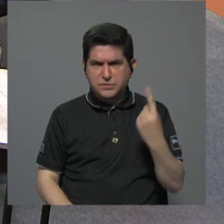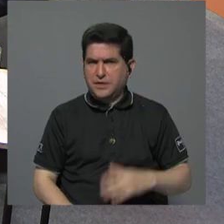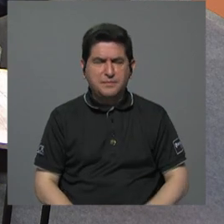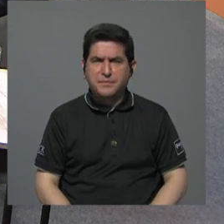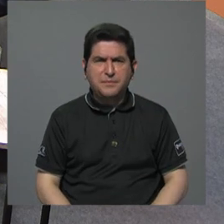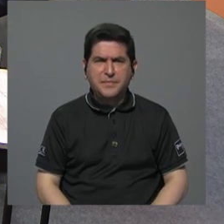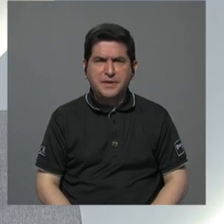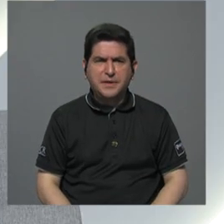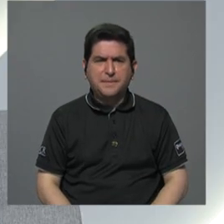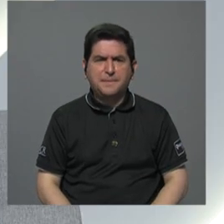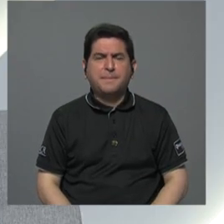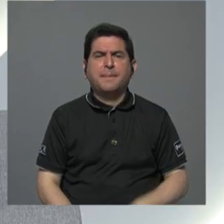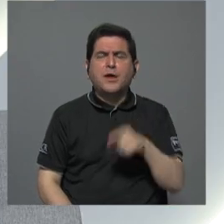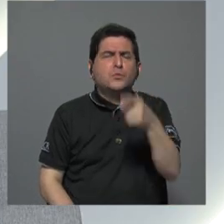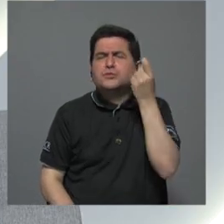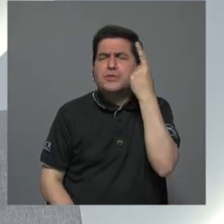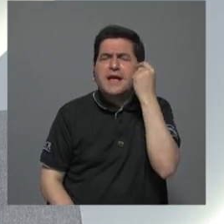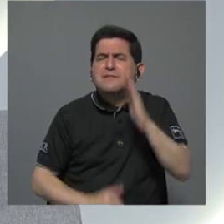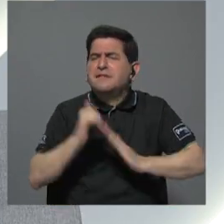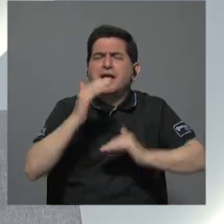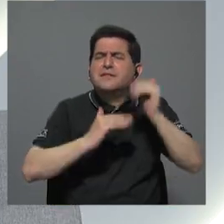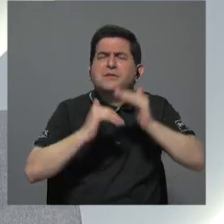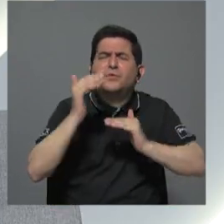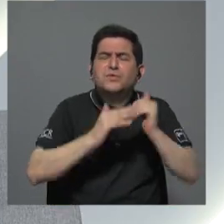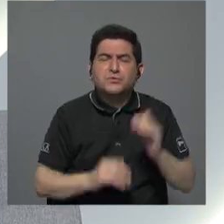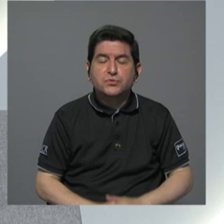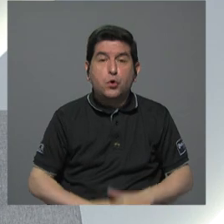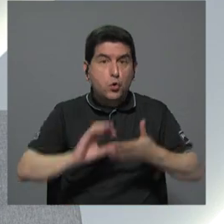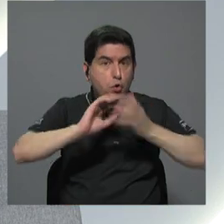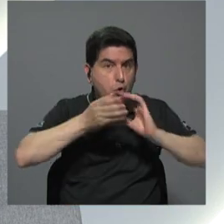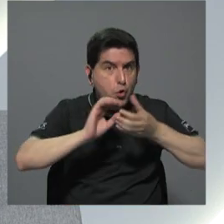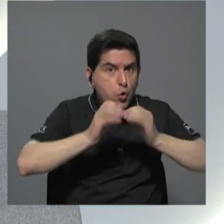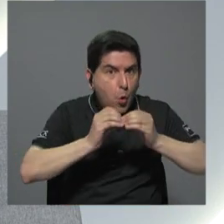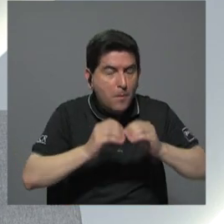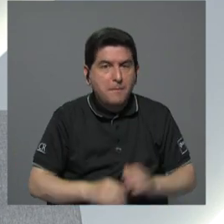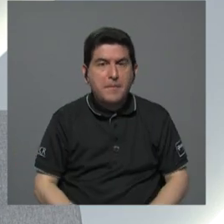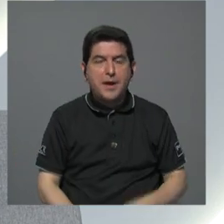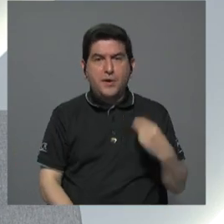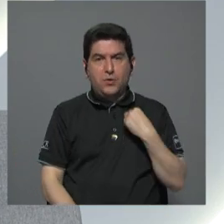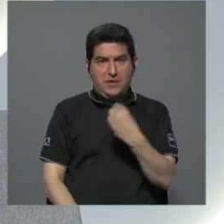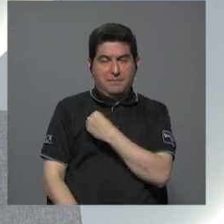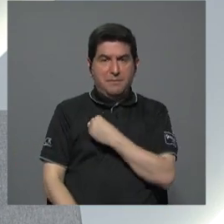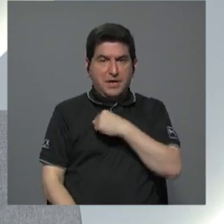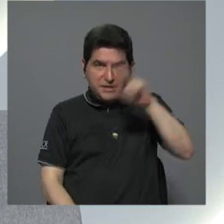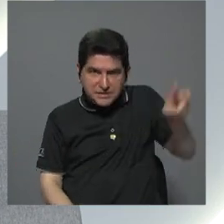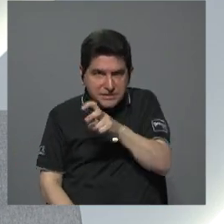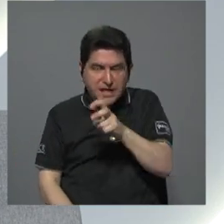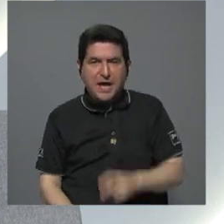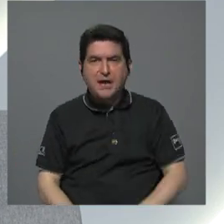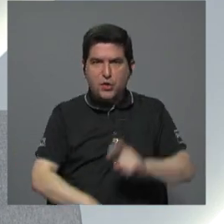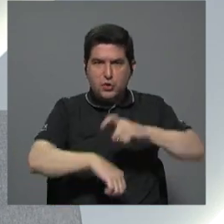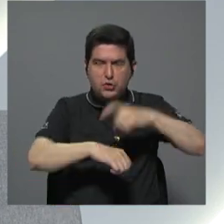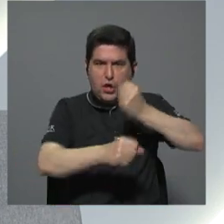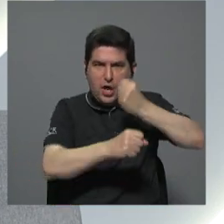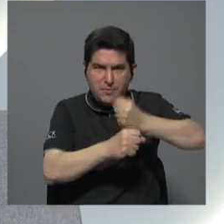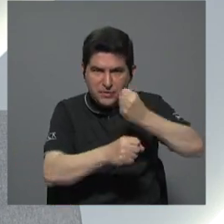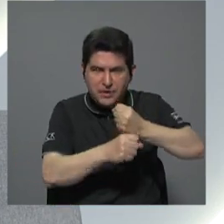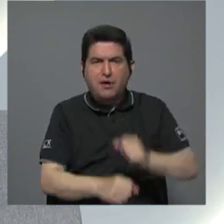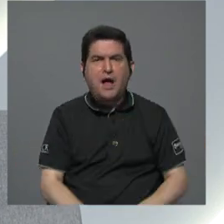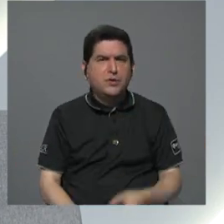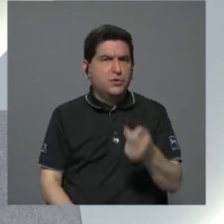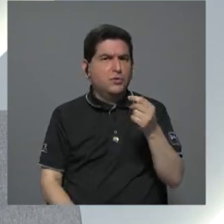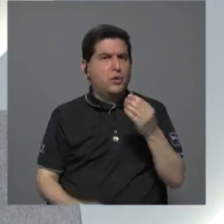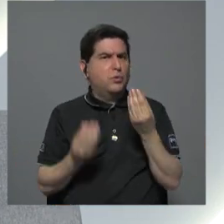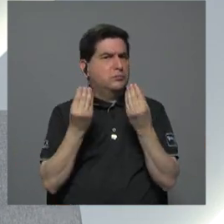esquema, porque los datos de MOB construyendo, el tiempo que el MOB estuvo construyendo no fue tanto,